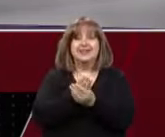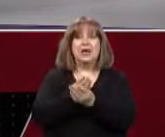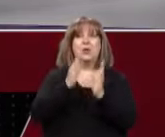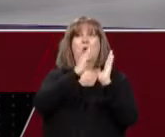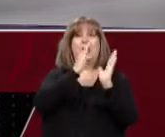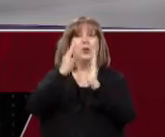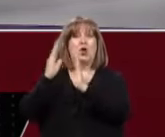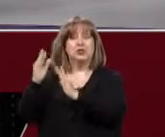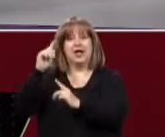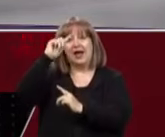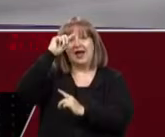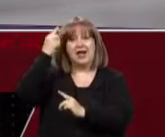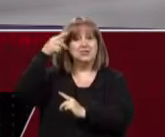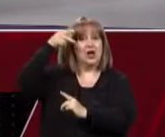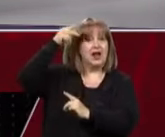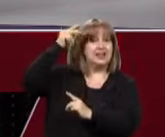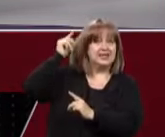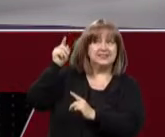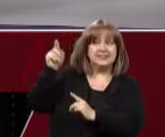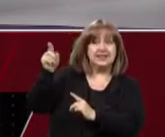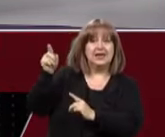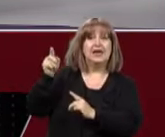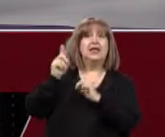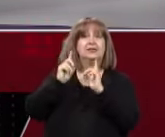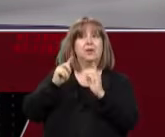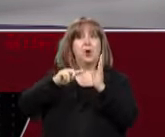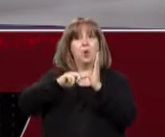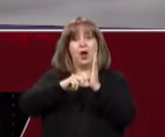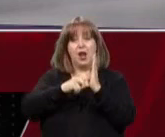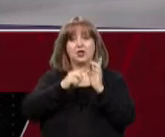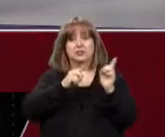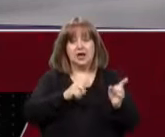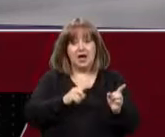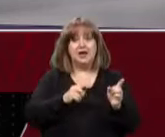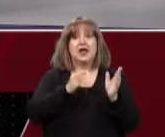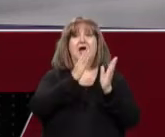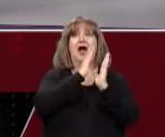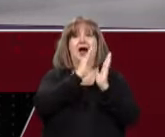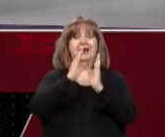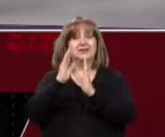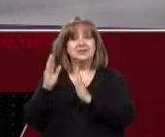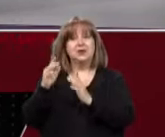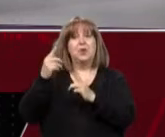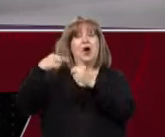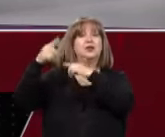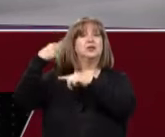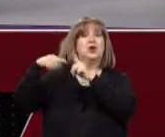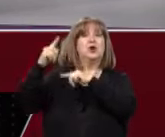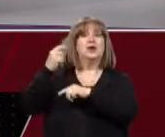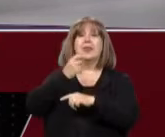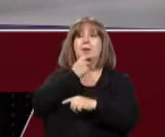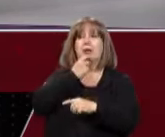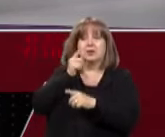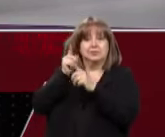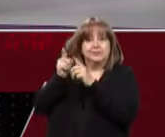Biblioteca Nacional de Chile, en el Archivo General de la Nación, en el Archivo Histórico de la Provincia de